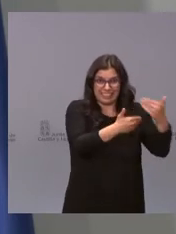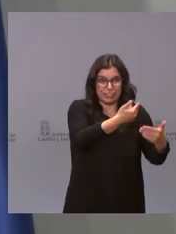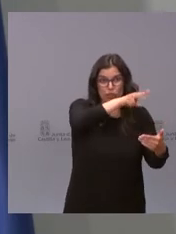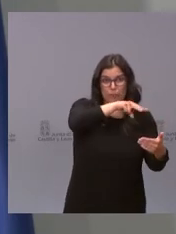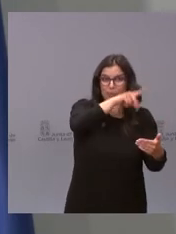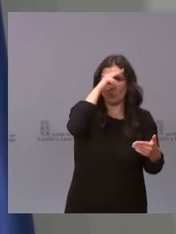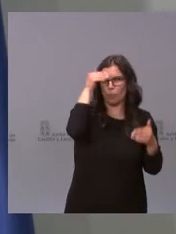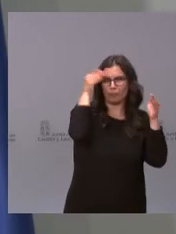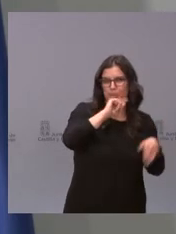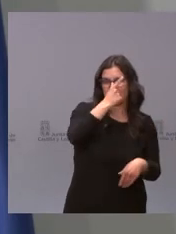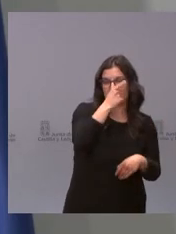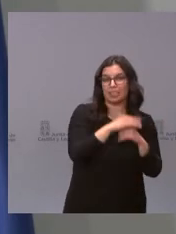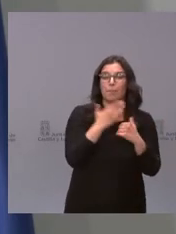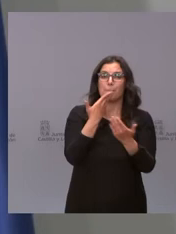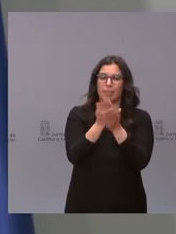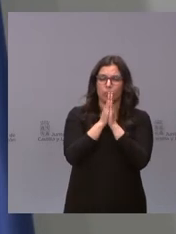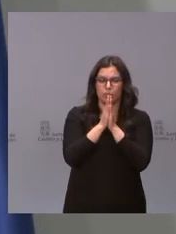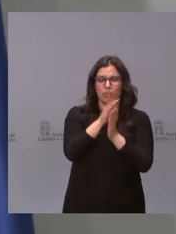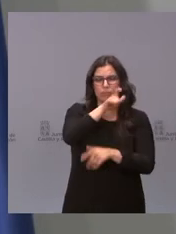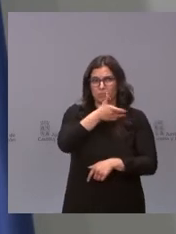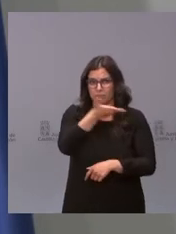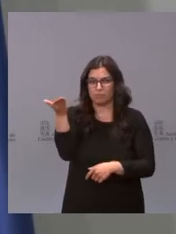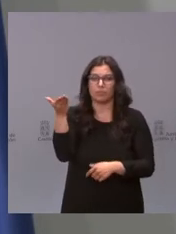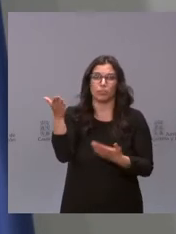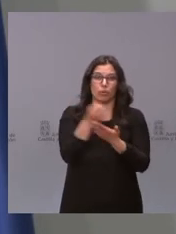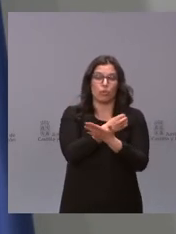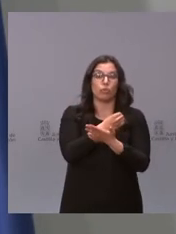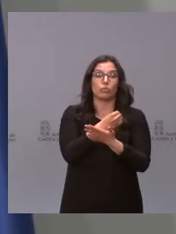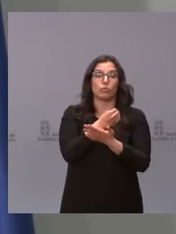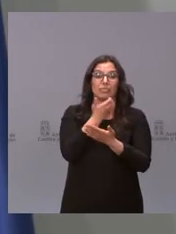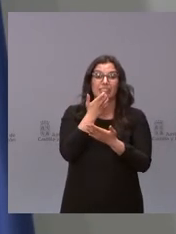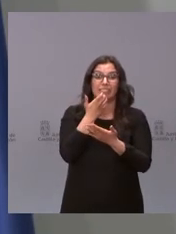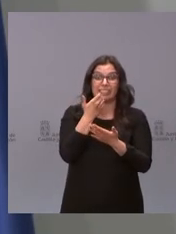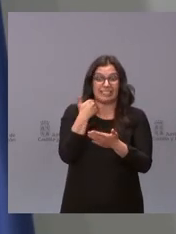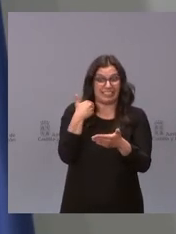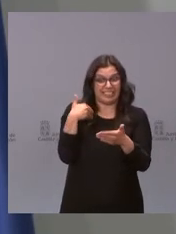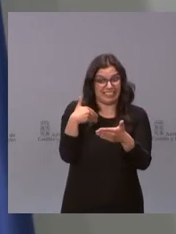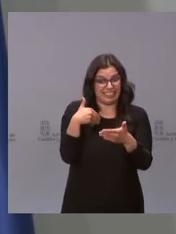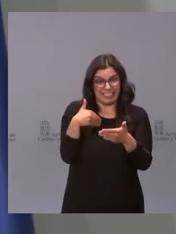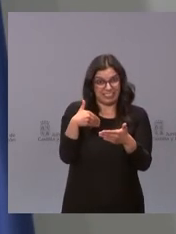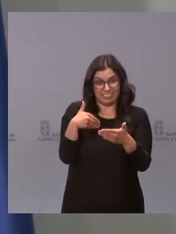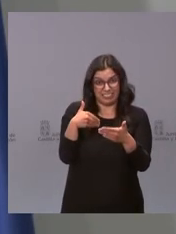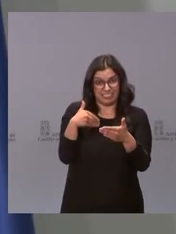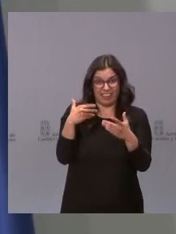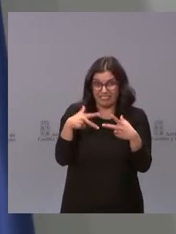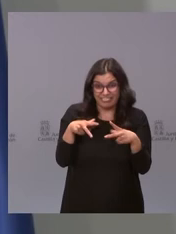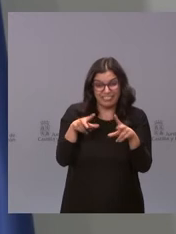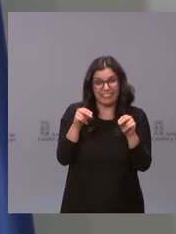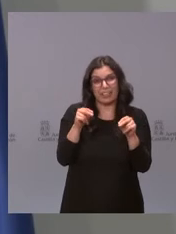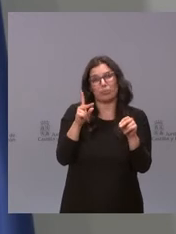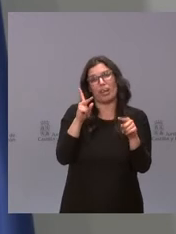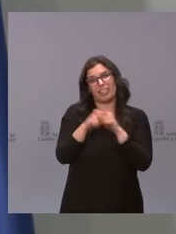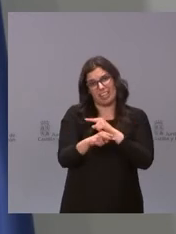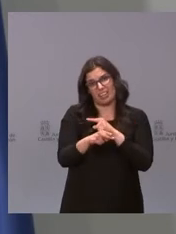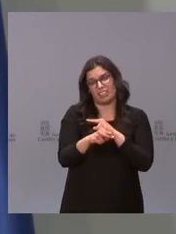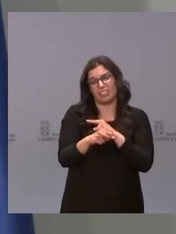preocupación, y le pedimos, por favor, a toda nuestra población que cuando ya estamos tan cerca evitemos cometer